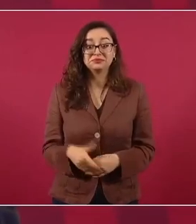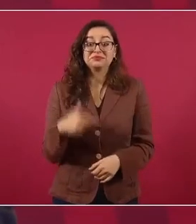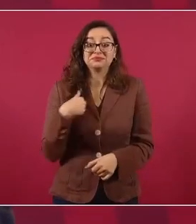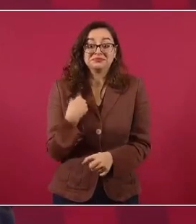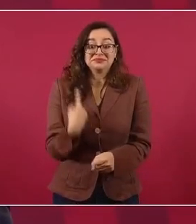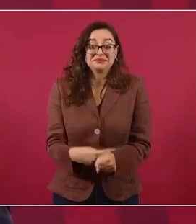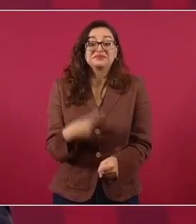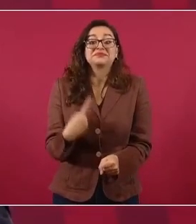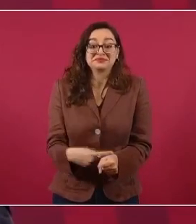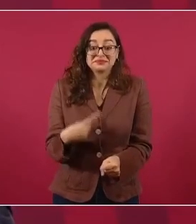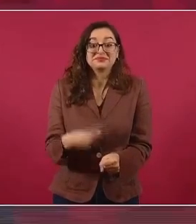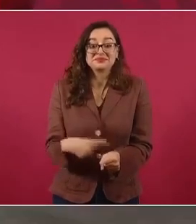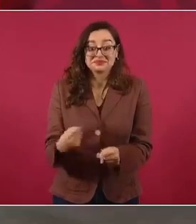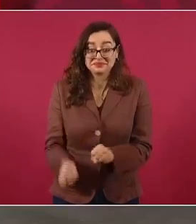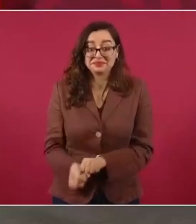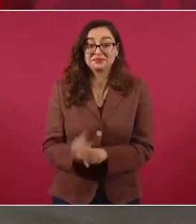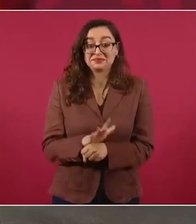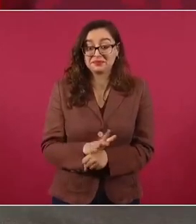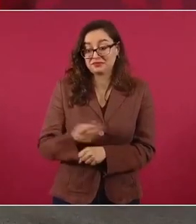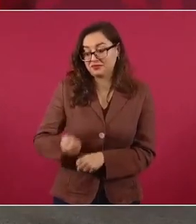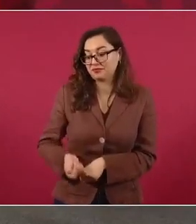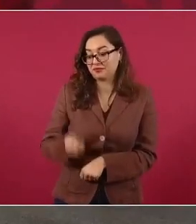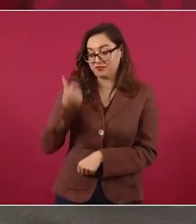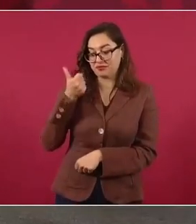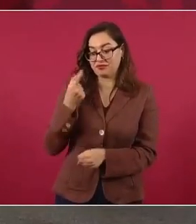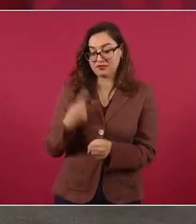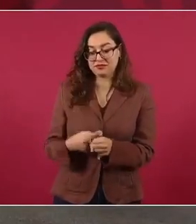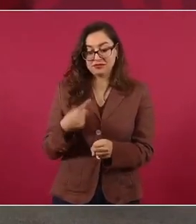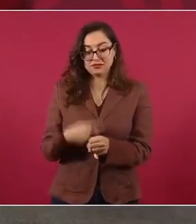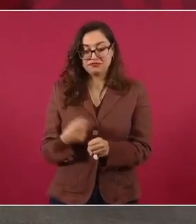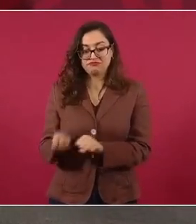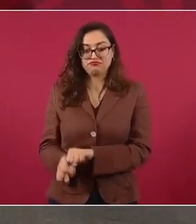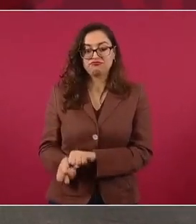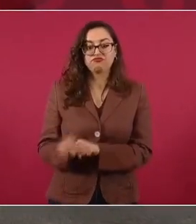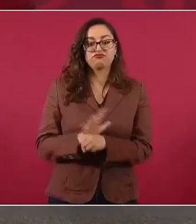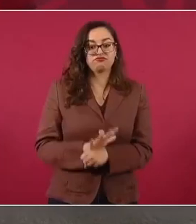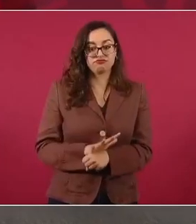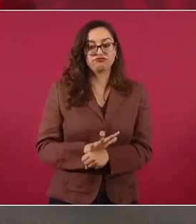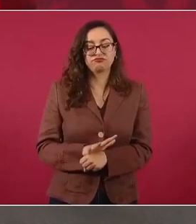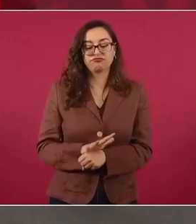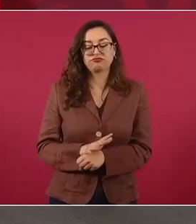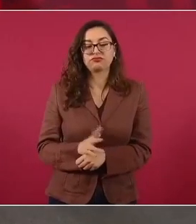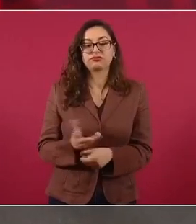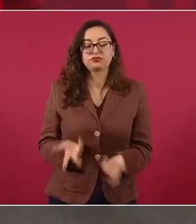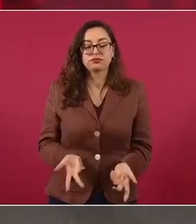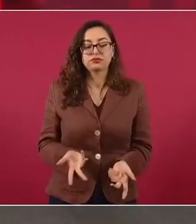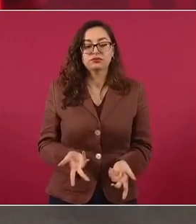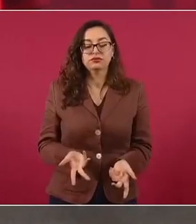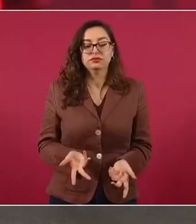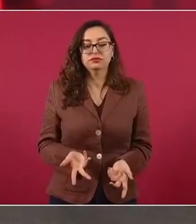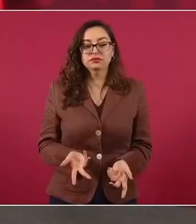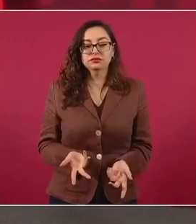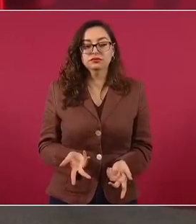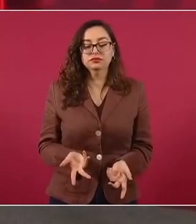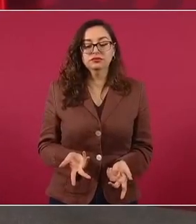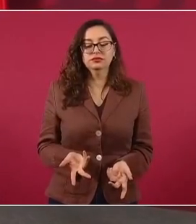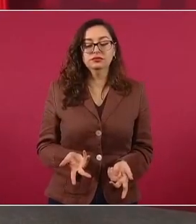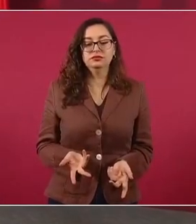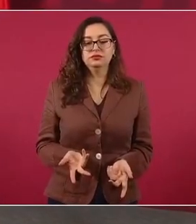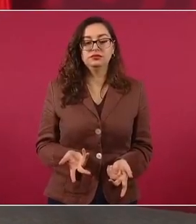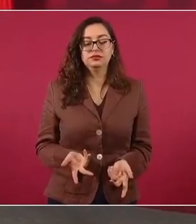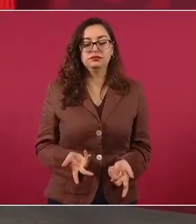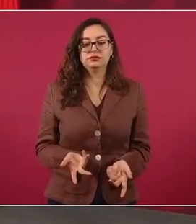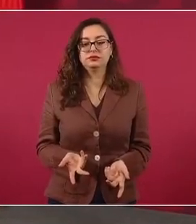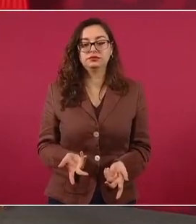la primera vez y se había establecido